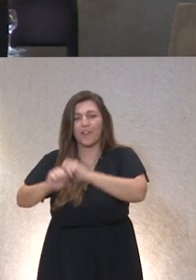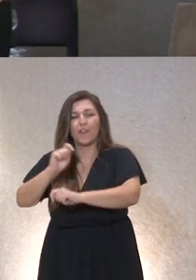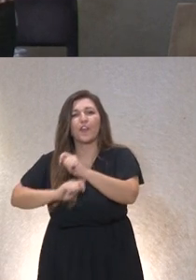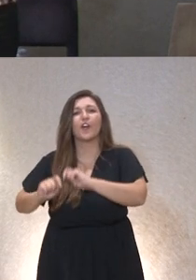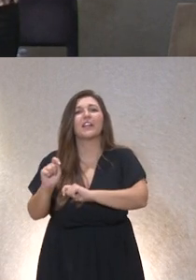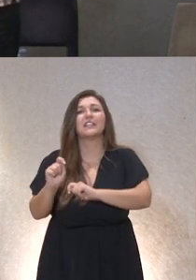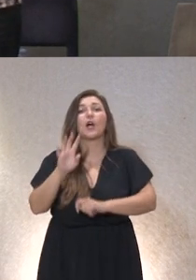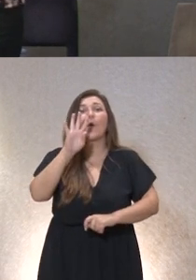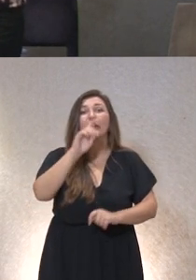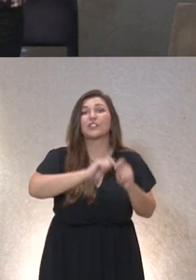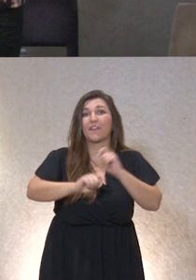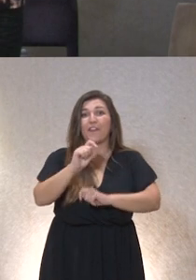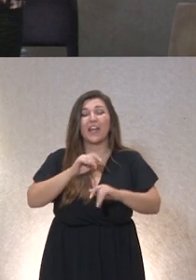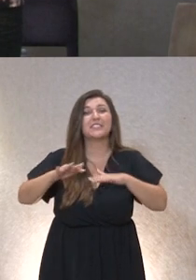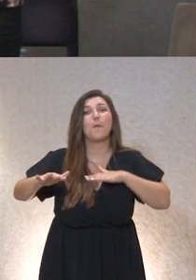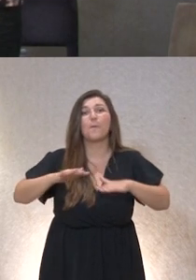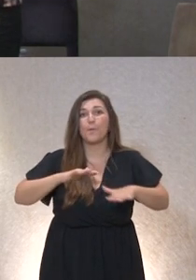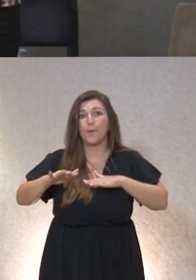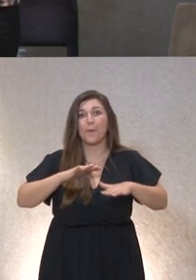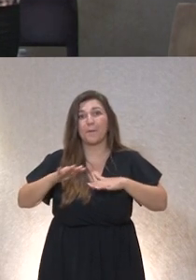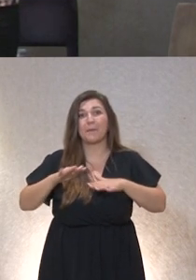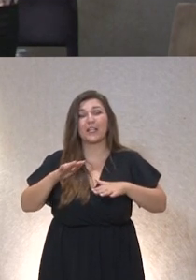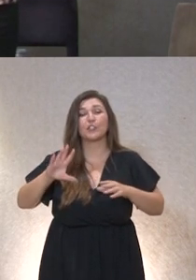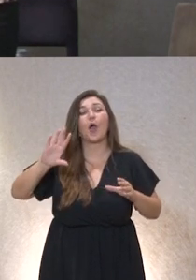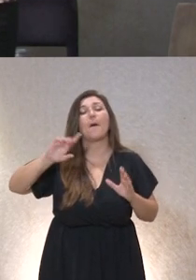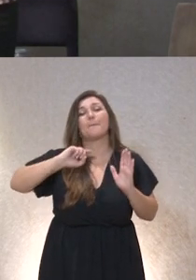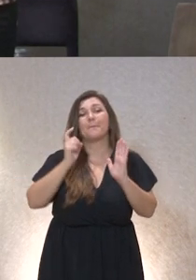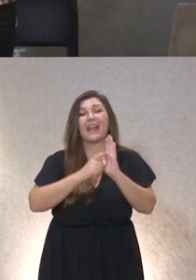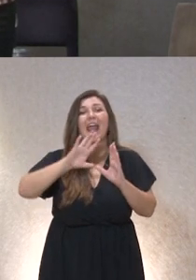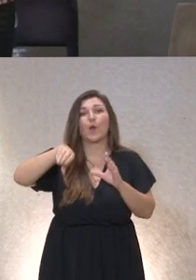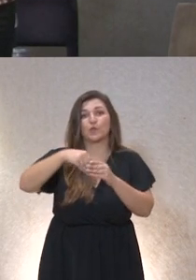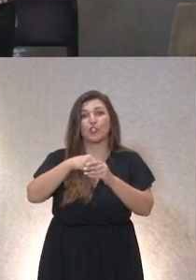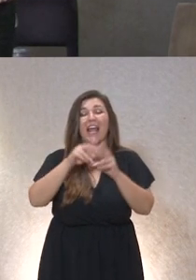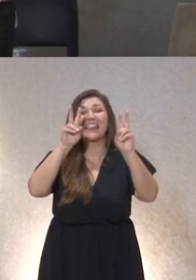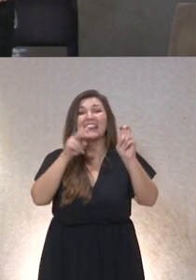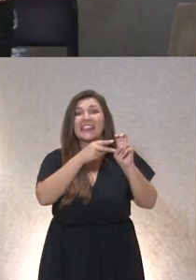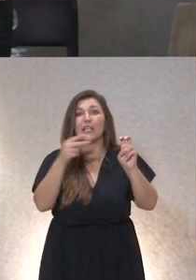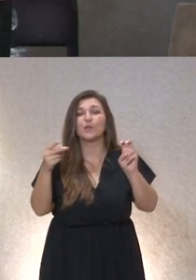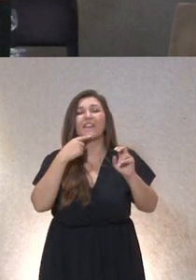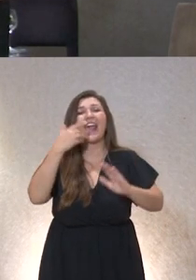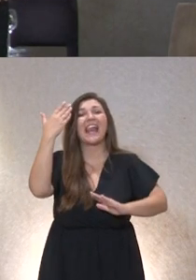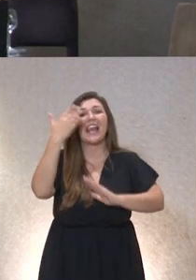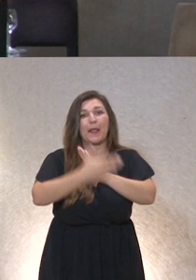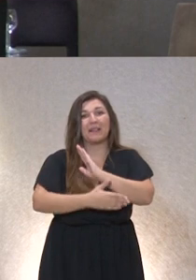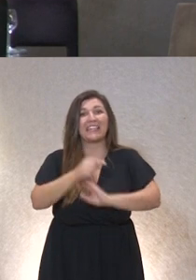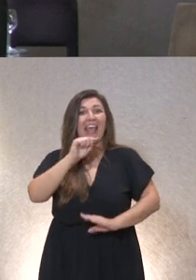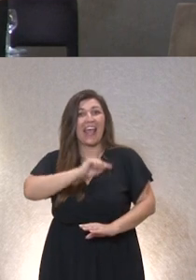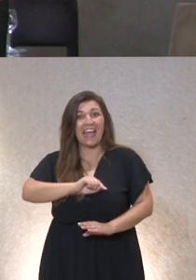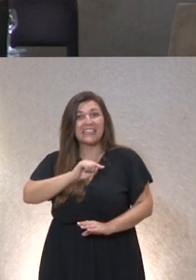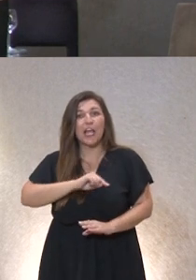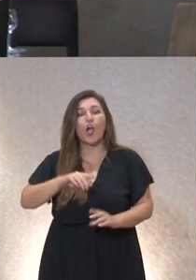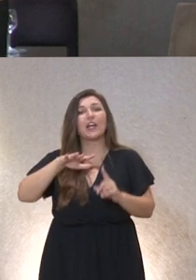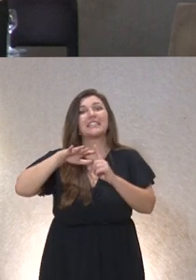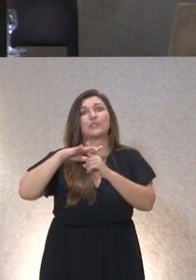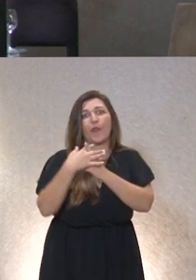cuatro asociaciones del movimiento de plena inclusión el título de la mesa es los límites éticos en